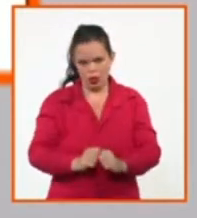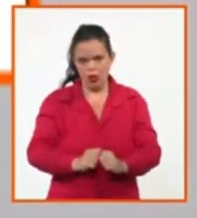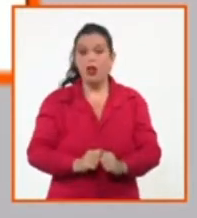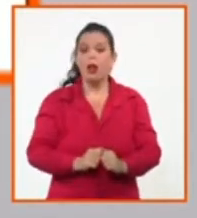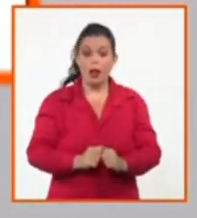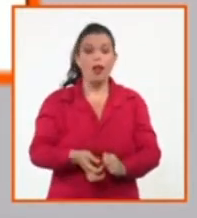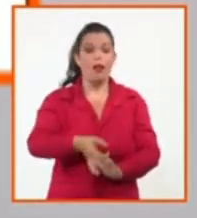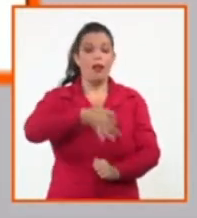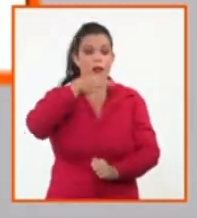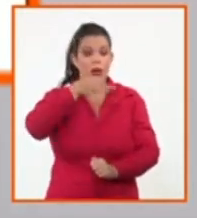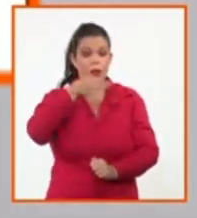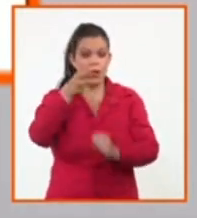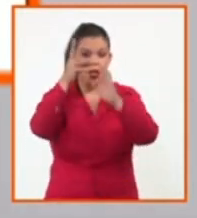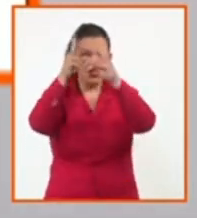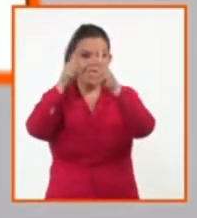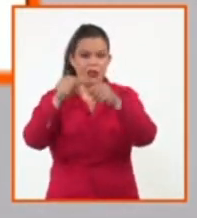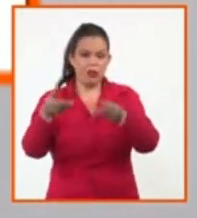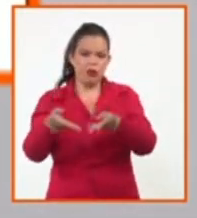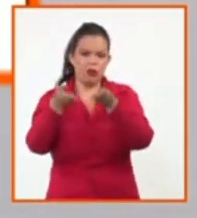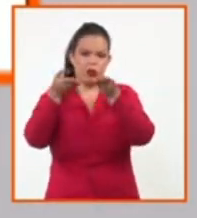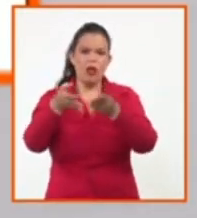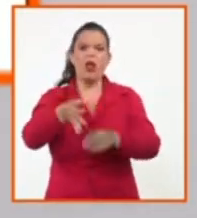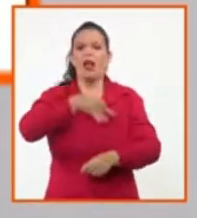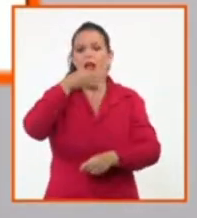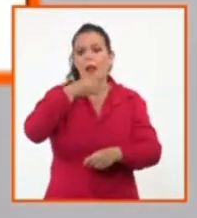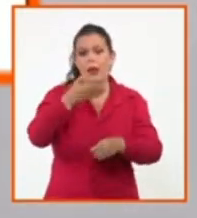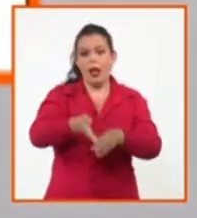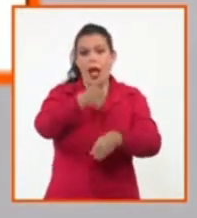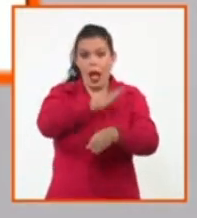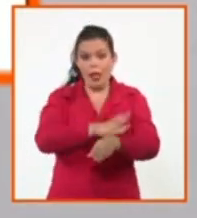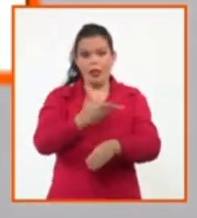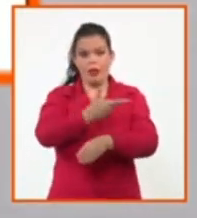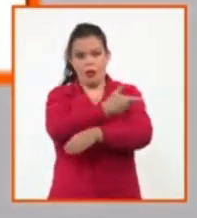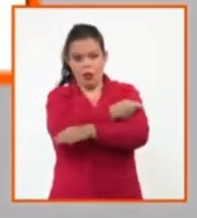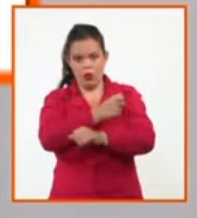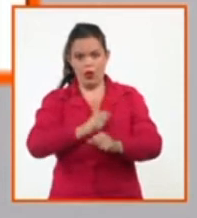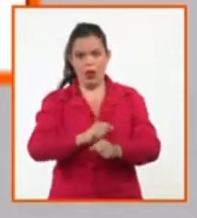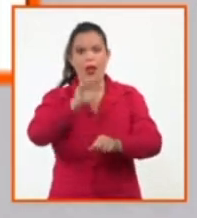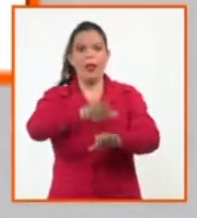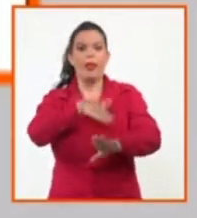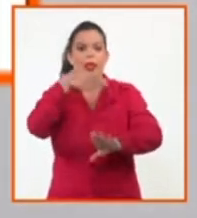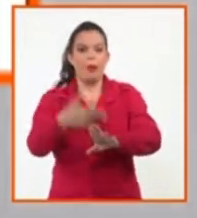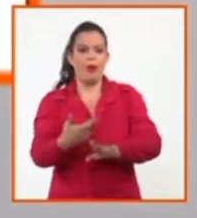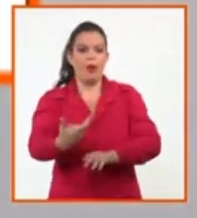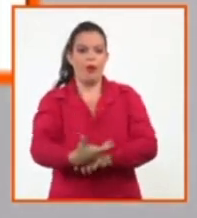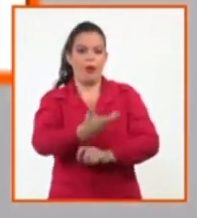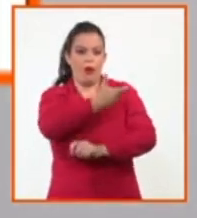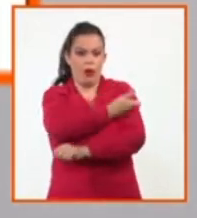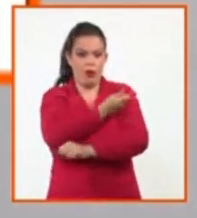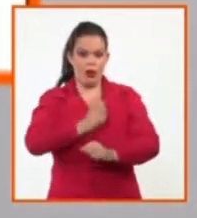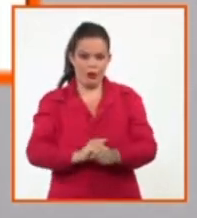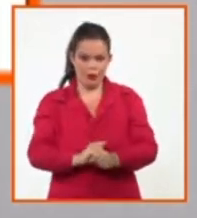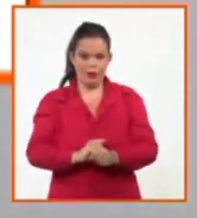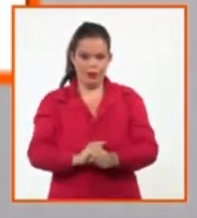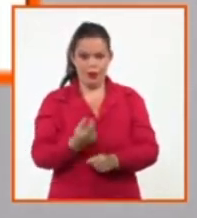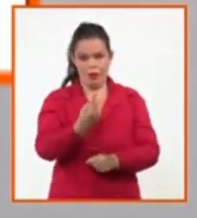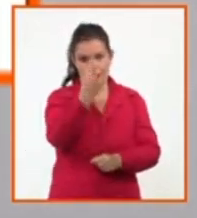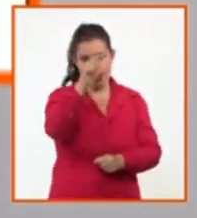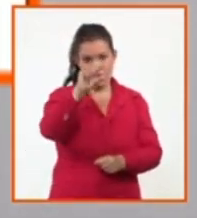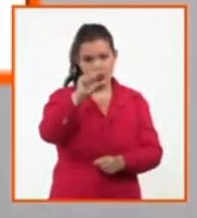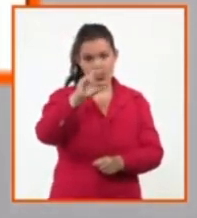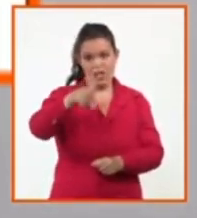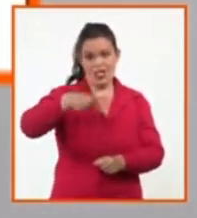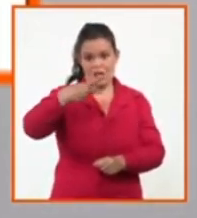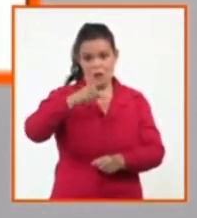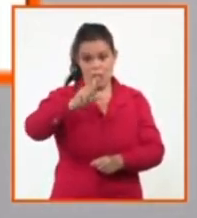con la primera, primero antes de vacunarse, con la primera dosis y con la segunda dosis. Usted ve que van subiendo de manera